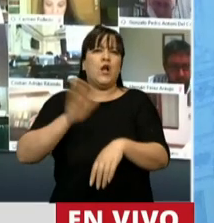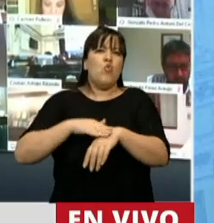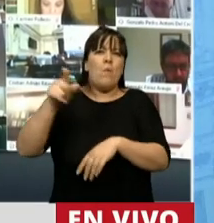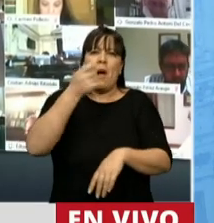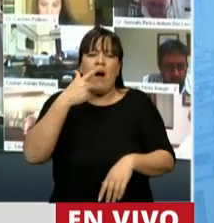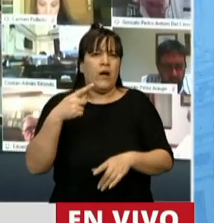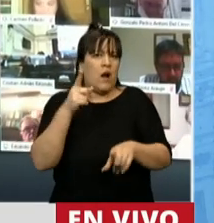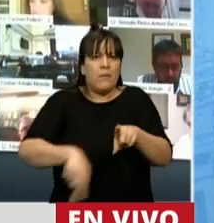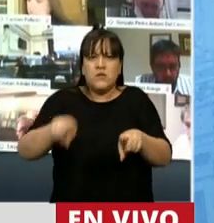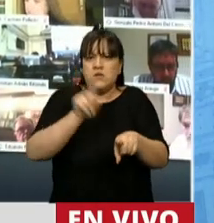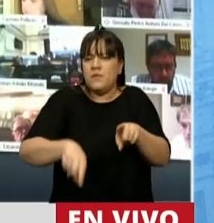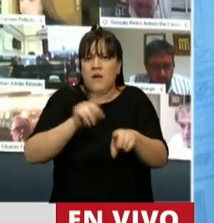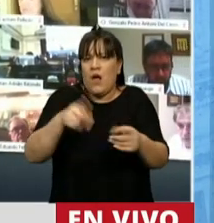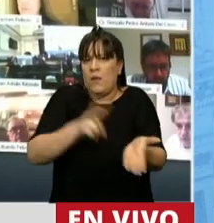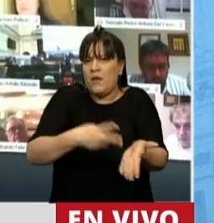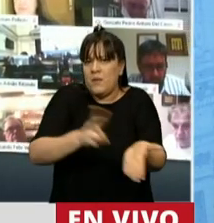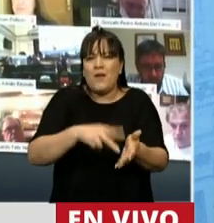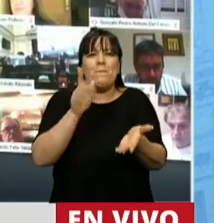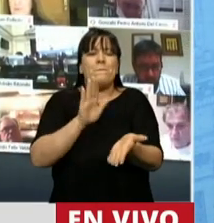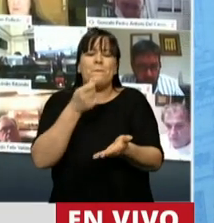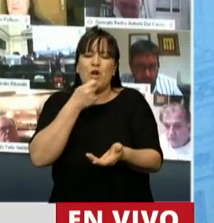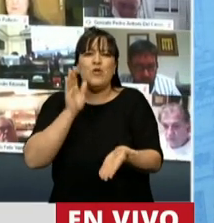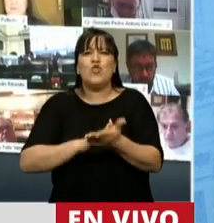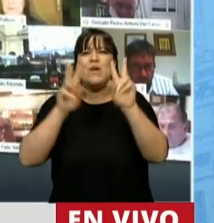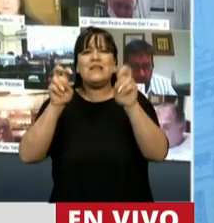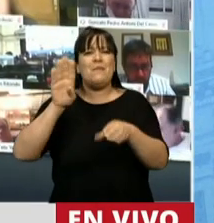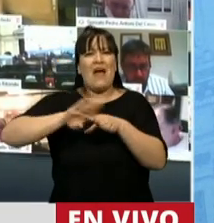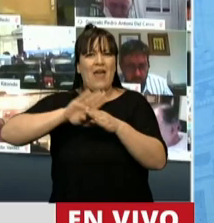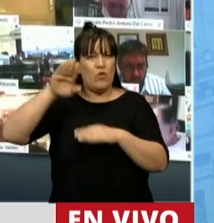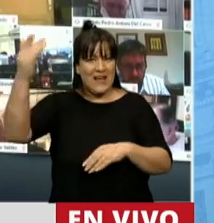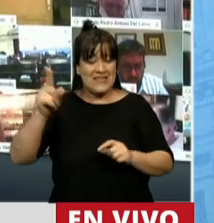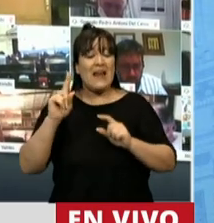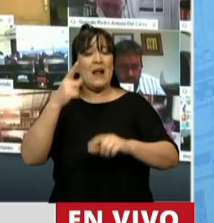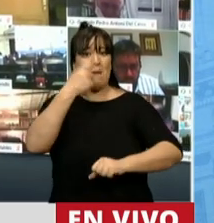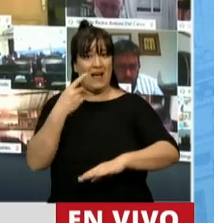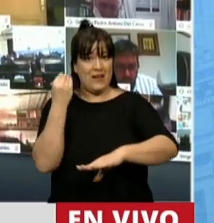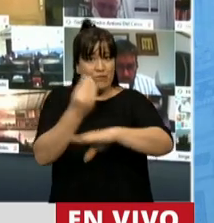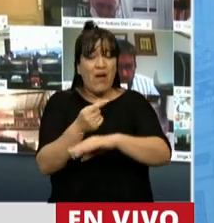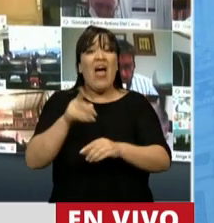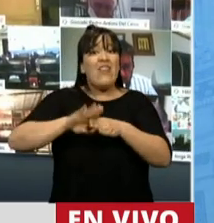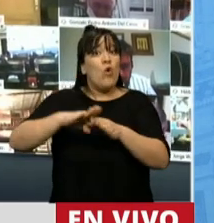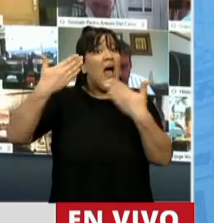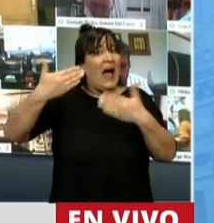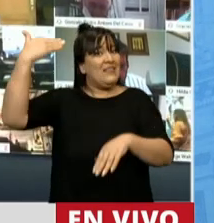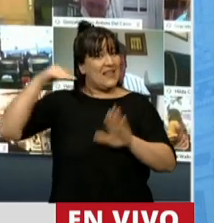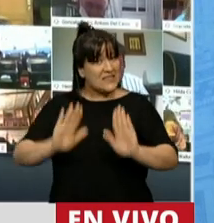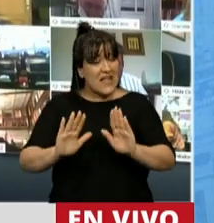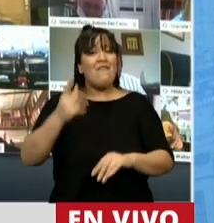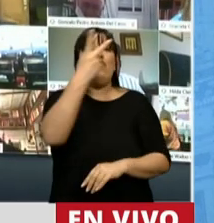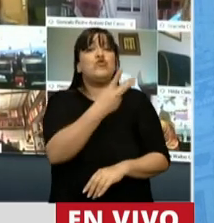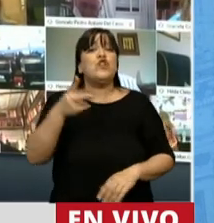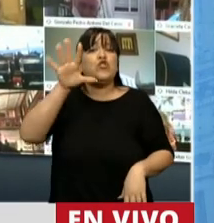tuvo Macri. En materia de deuda externa, señores, cuando Macri asumió este gobierno, heredó una deuda de 250